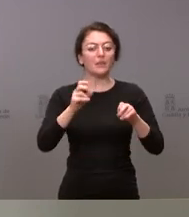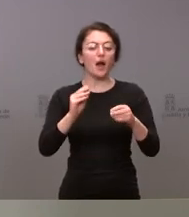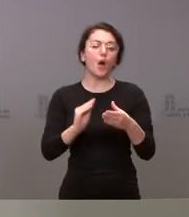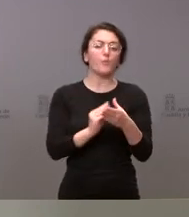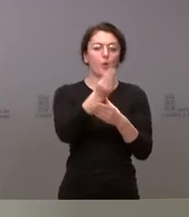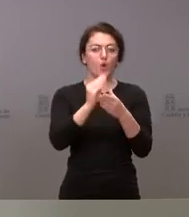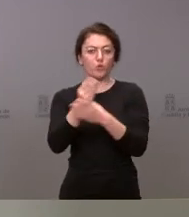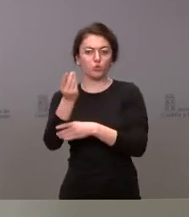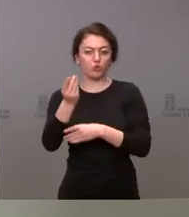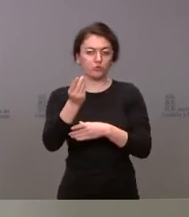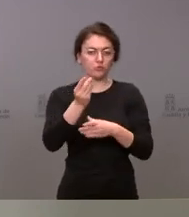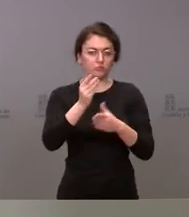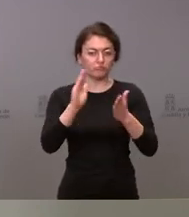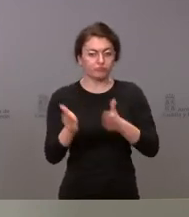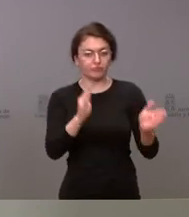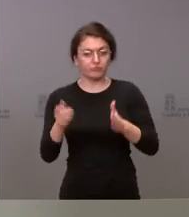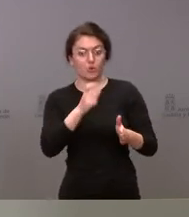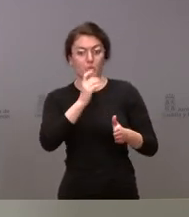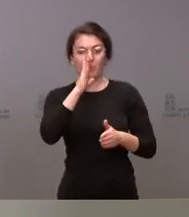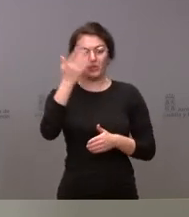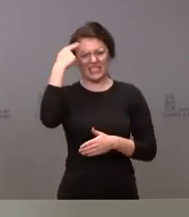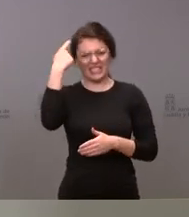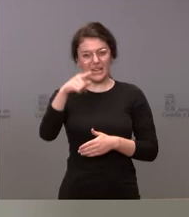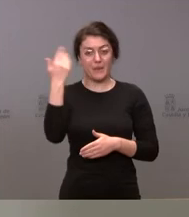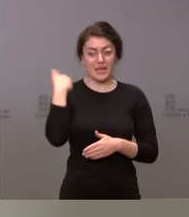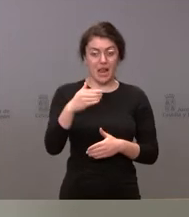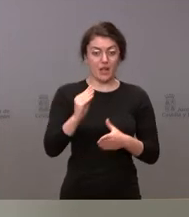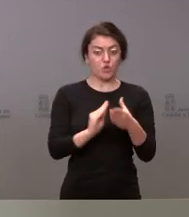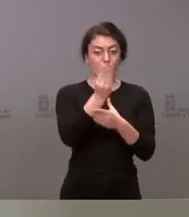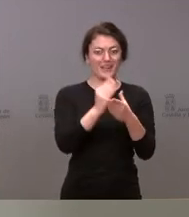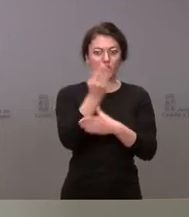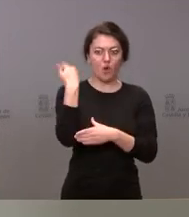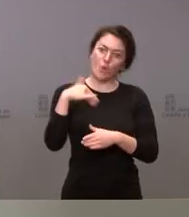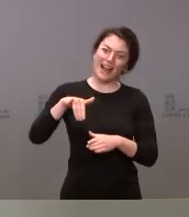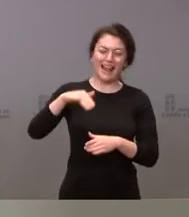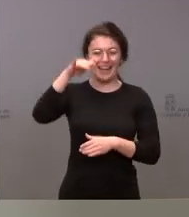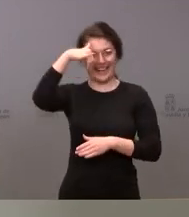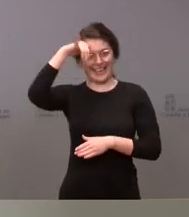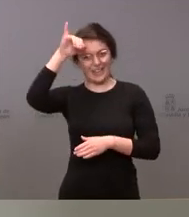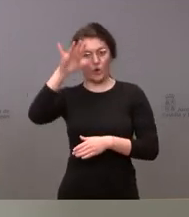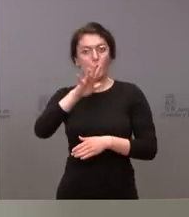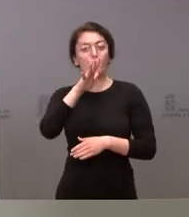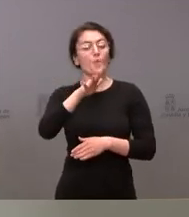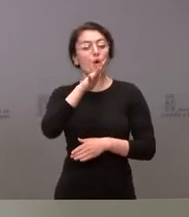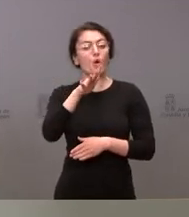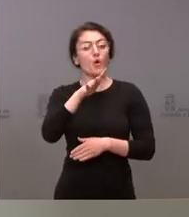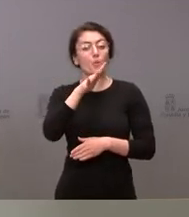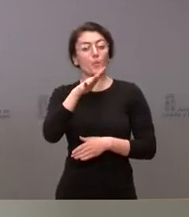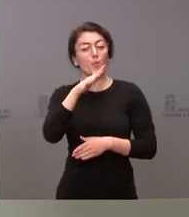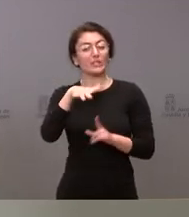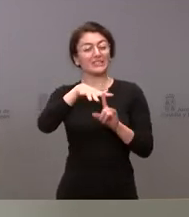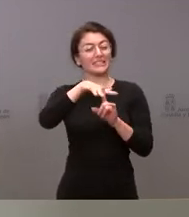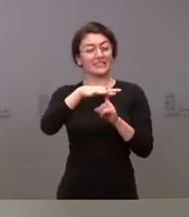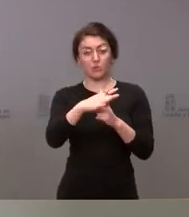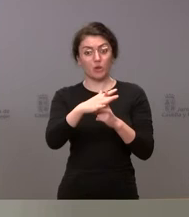saben ustedes que algunas cadenas de suministros estaban ya en riesgo como consecuencia de las circunstancias que habíamos